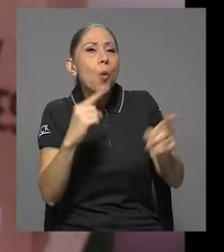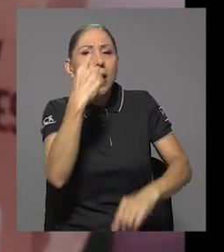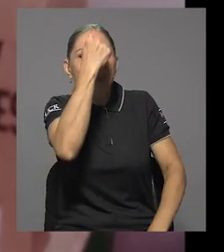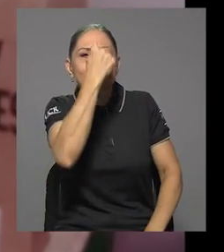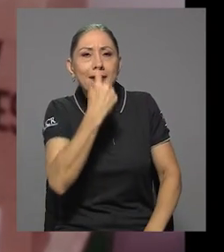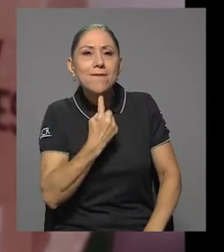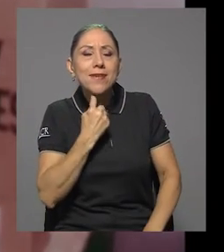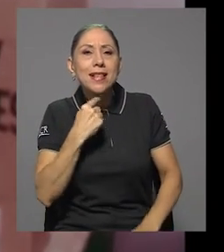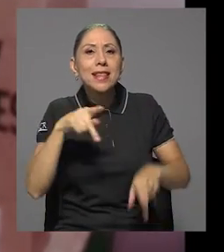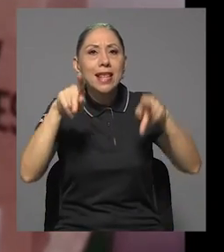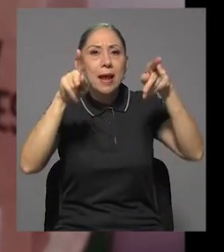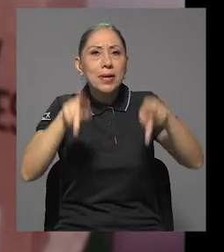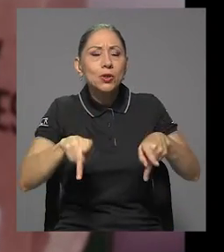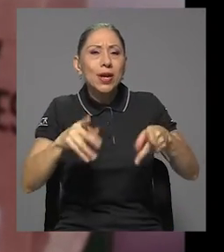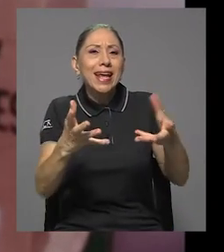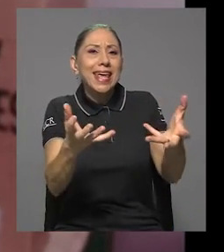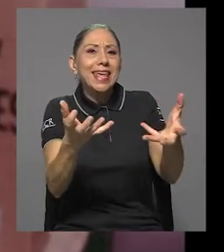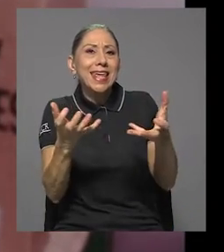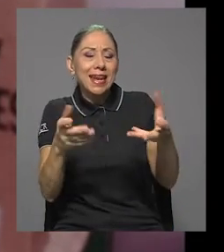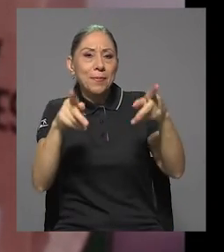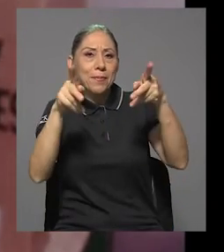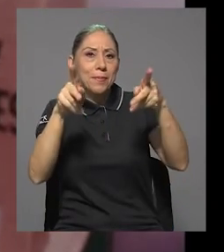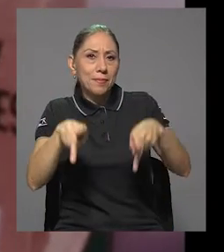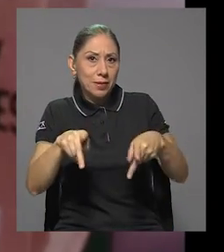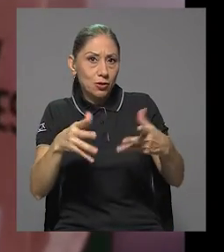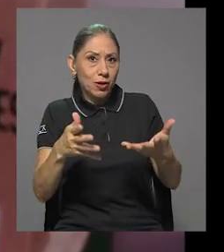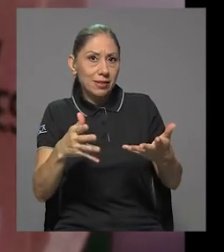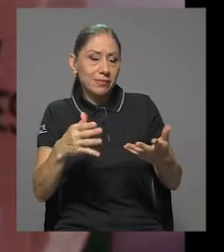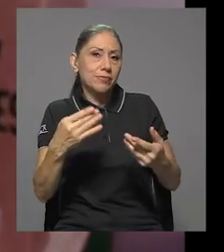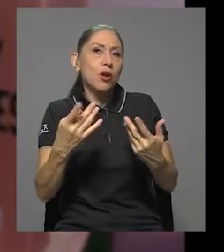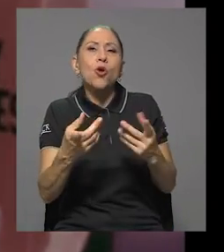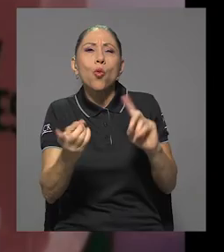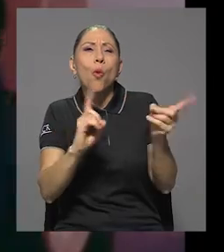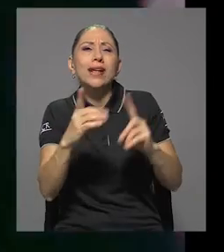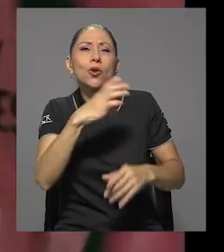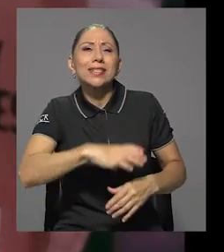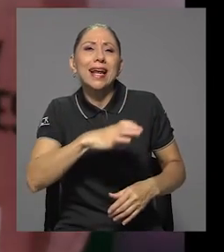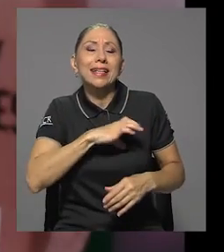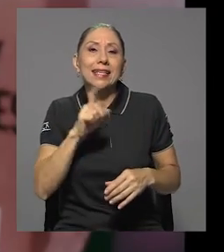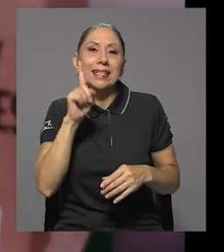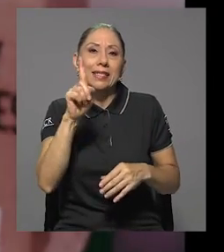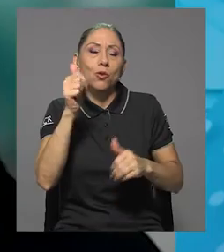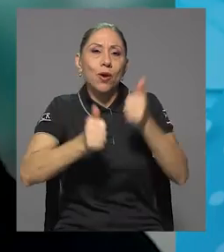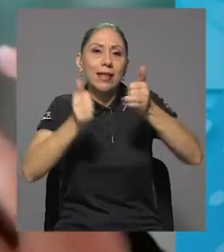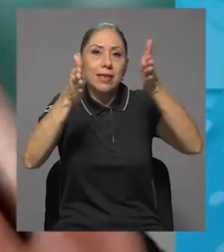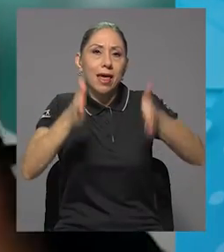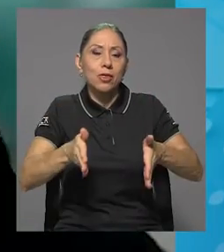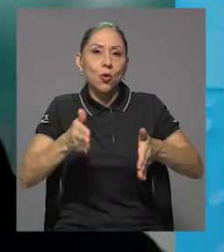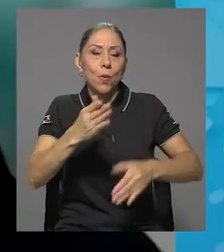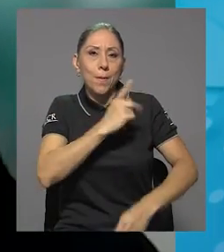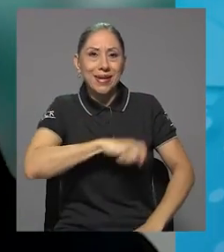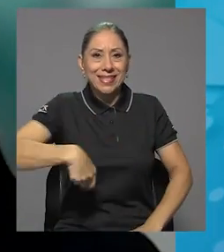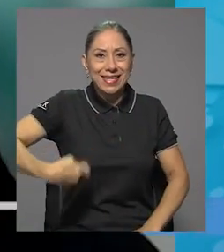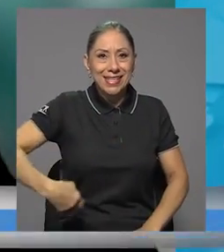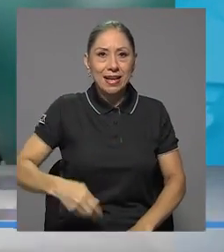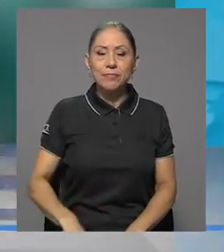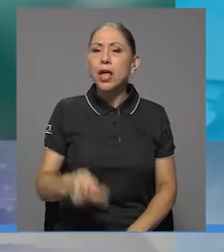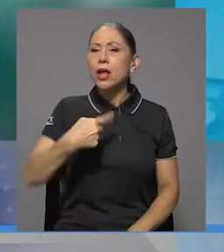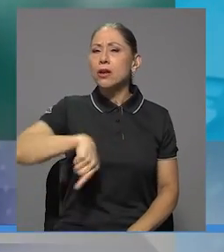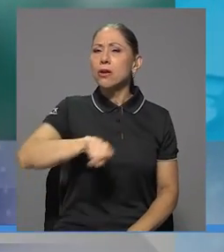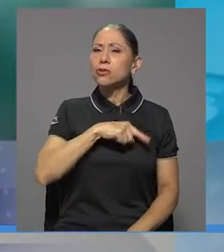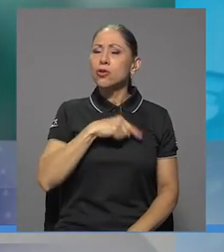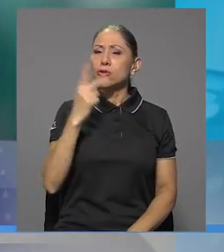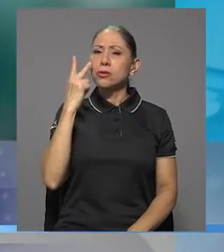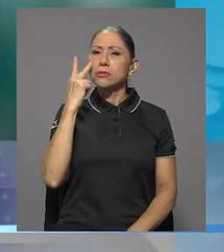los y las costarricenses de un candidato presidencial. Entonces lo que encontramos es que principalmente las personas están